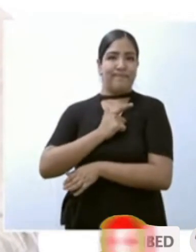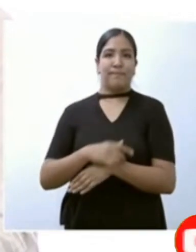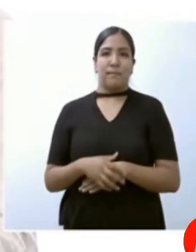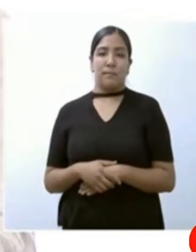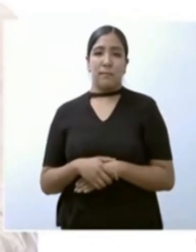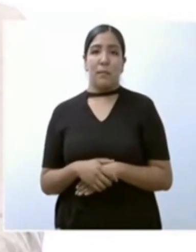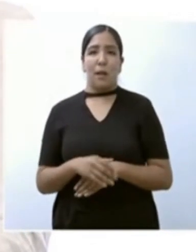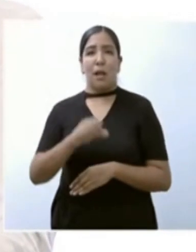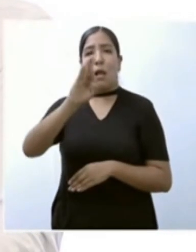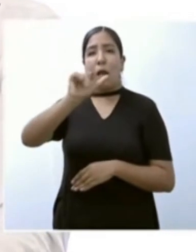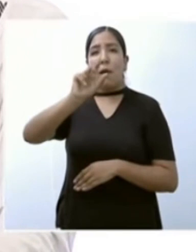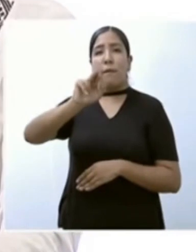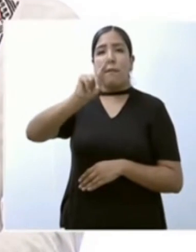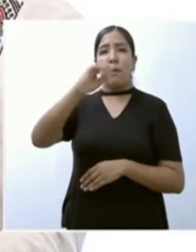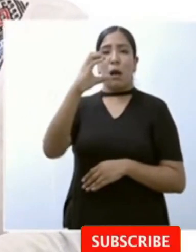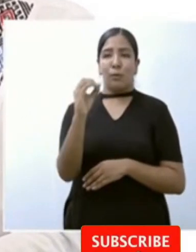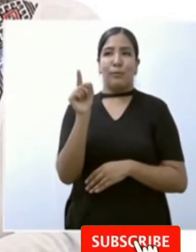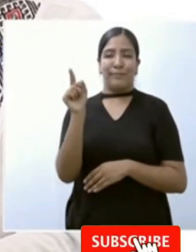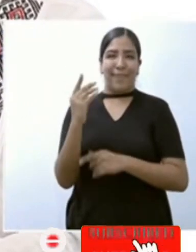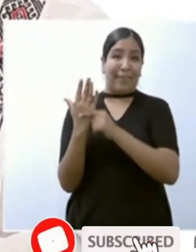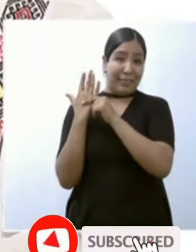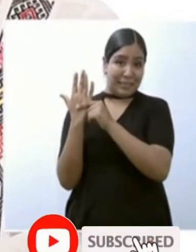Fausto dice